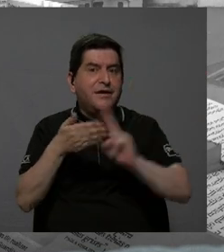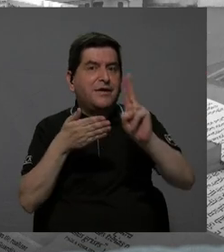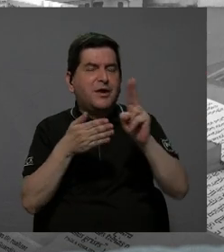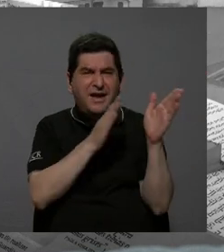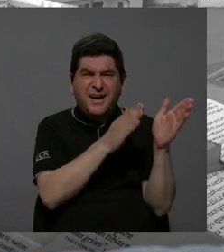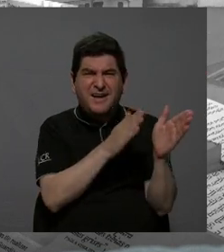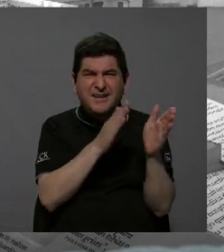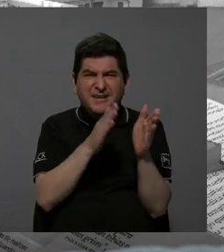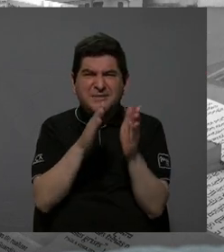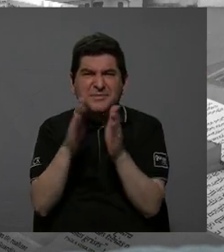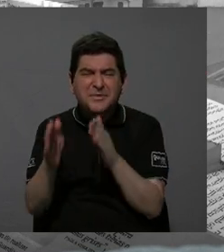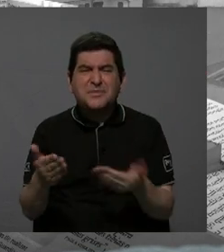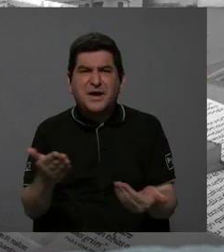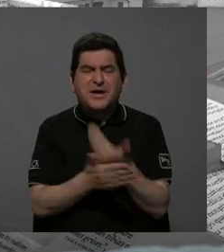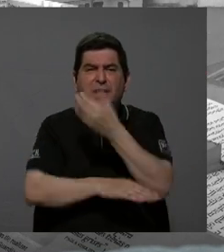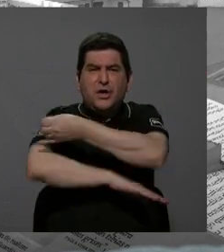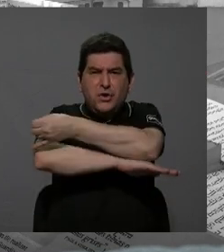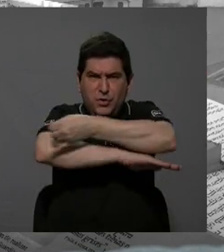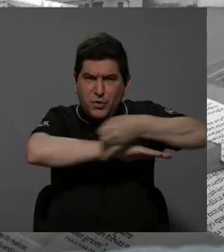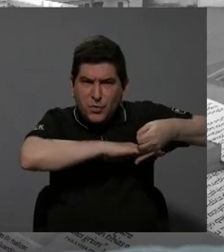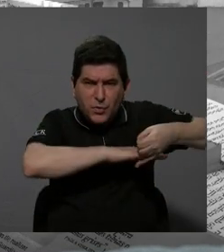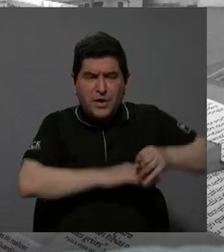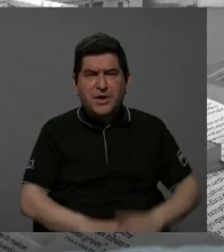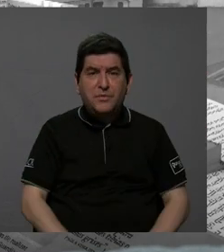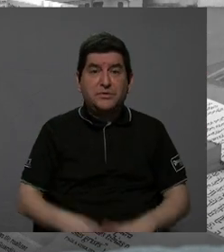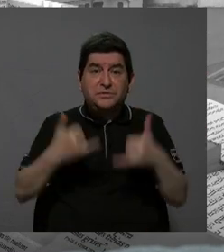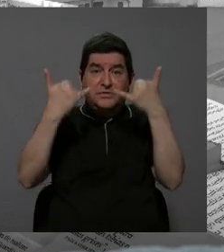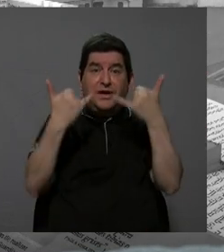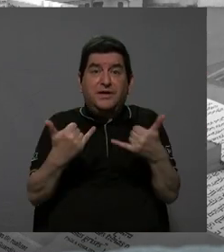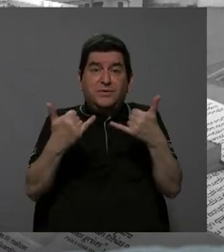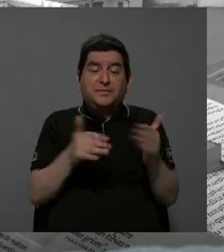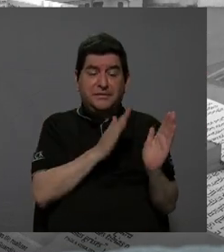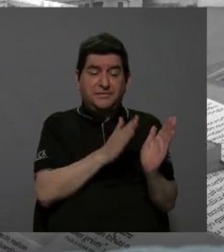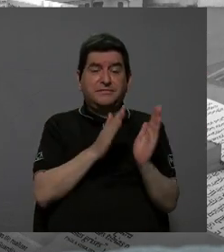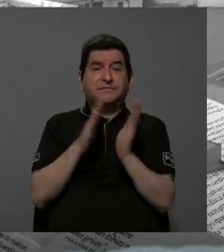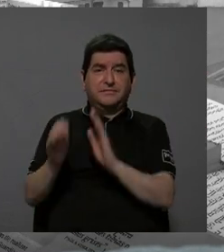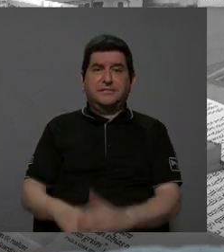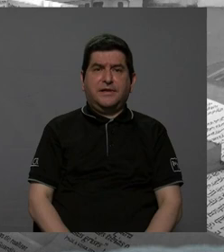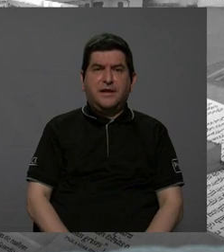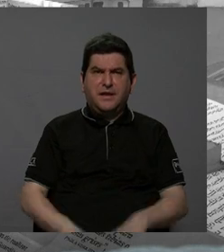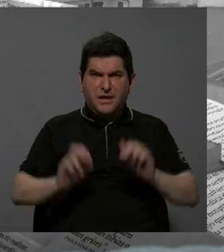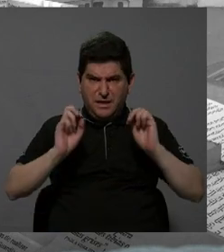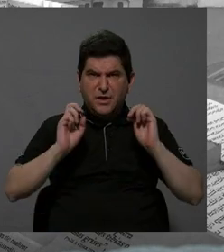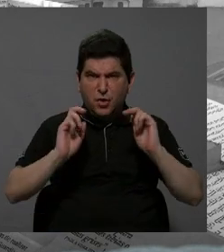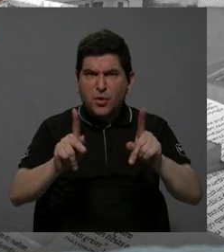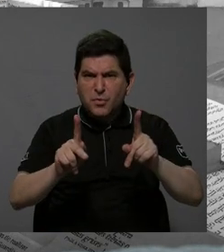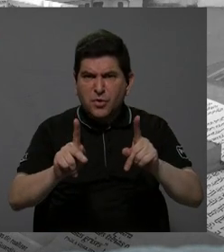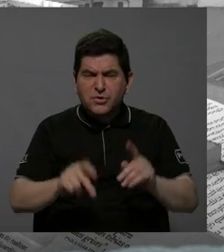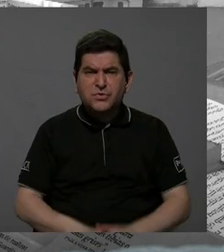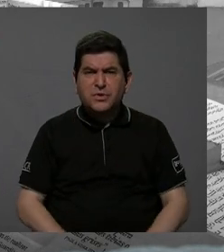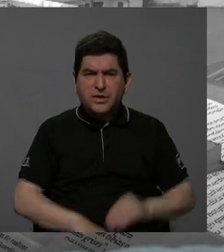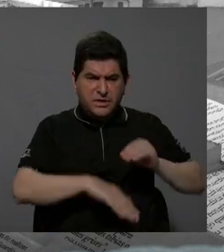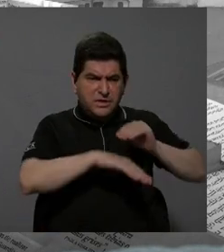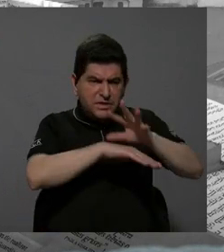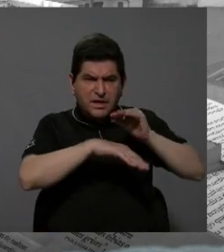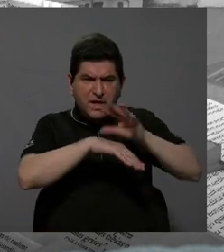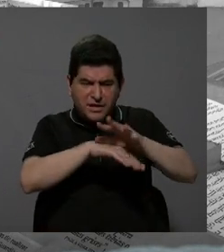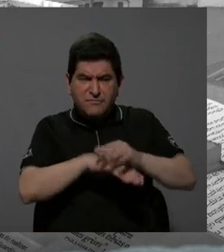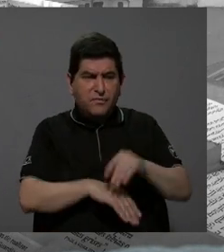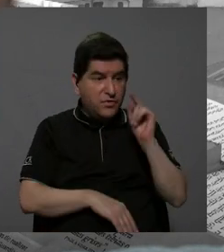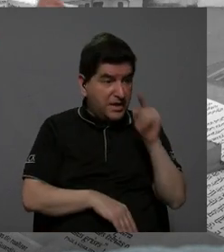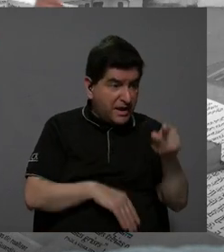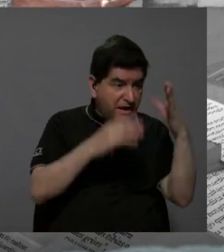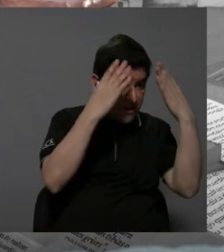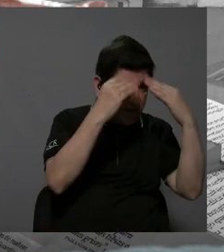preparación de los nuevos ingenieros que están en este momento formándose? Hay posibilidades de que incida también toda esta información